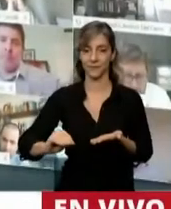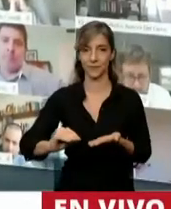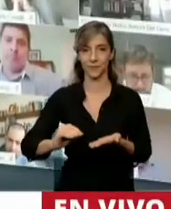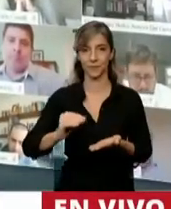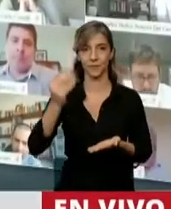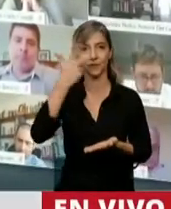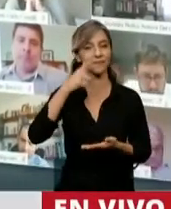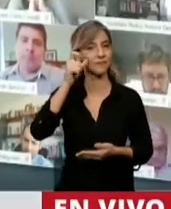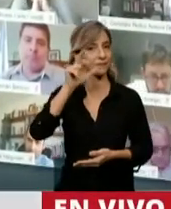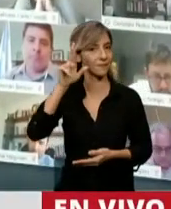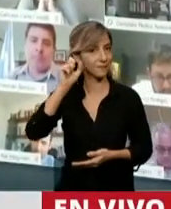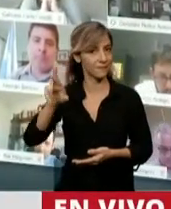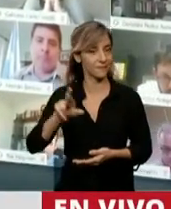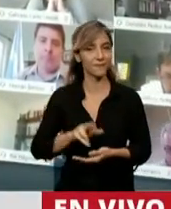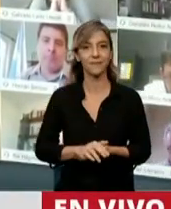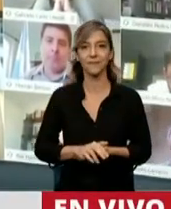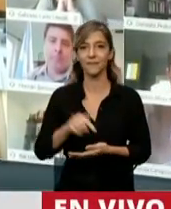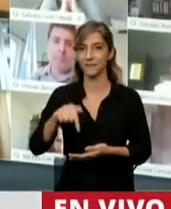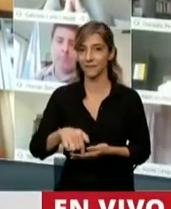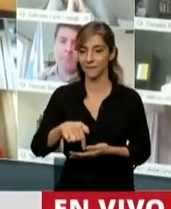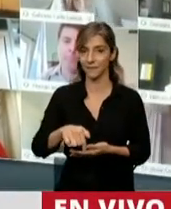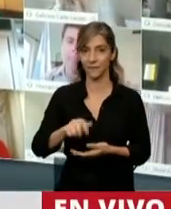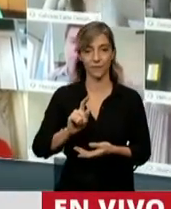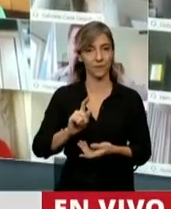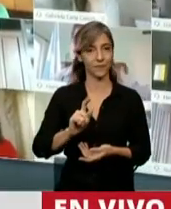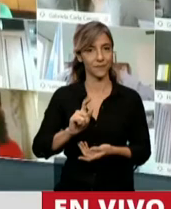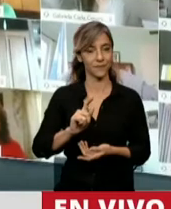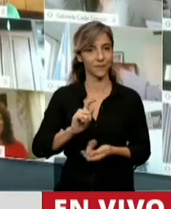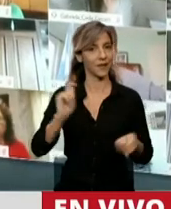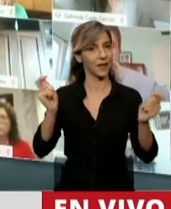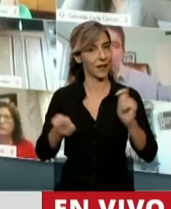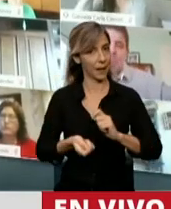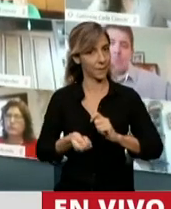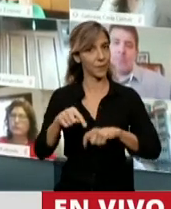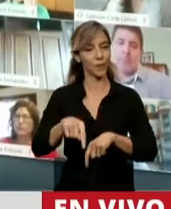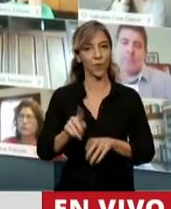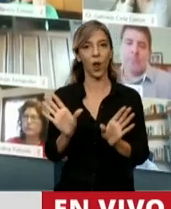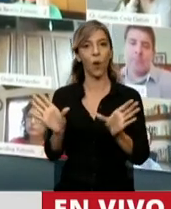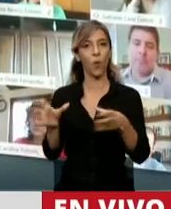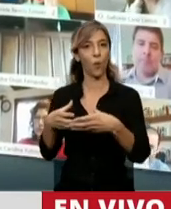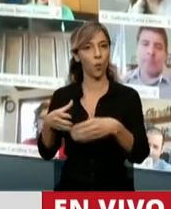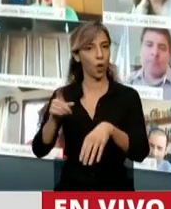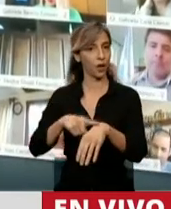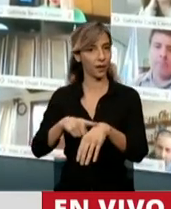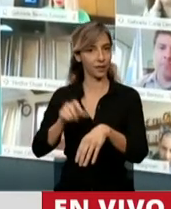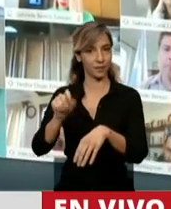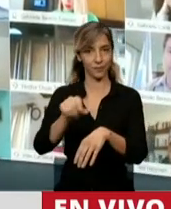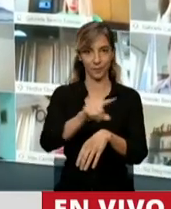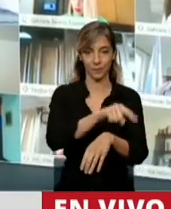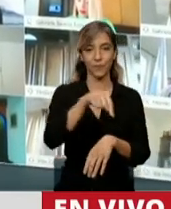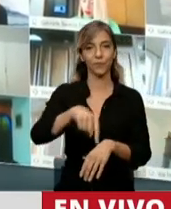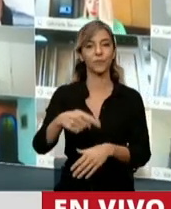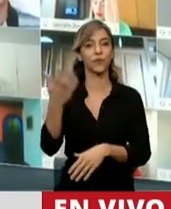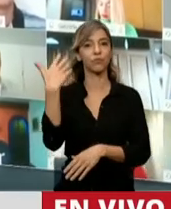Tiene, cambiamos al segmento, vamos al segmento de tiempos de bloque. Tiene la palabra el diputado Darío